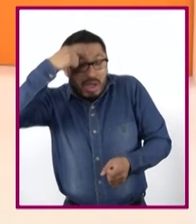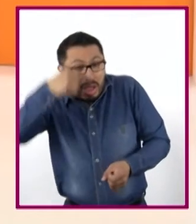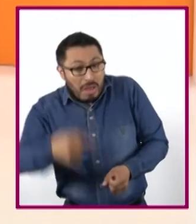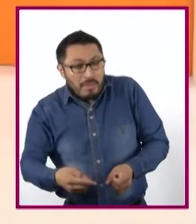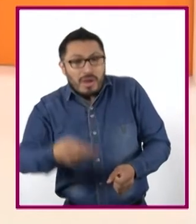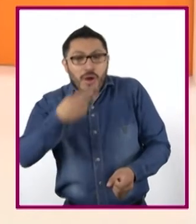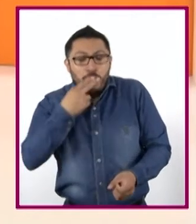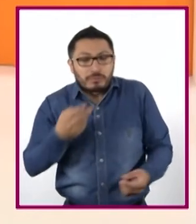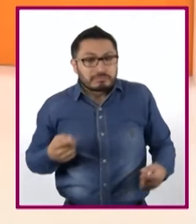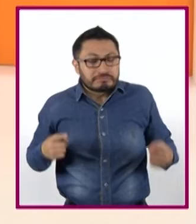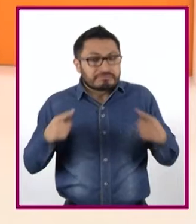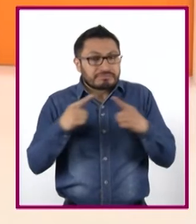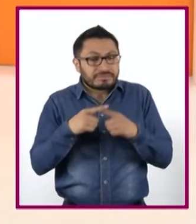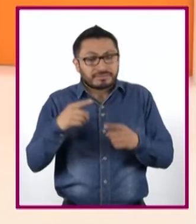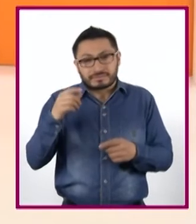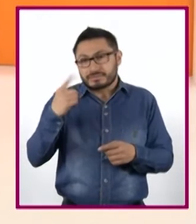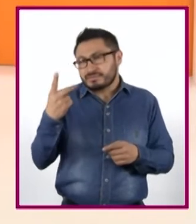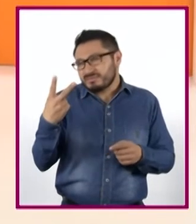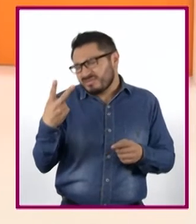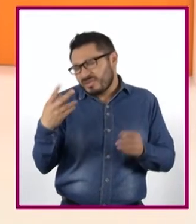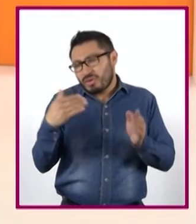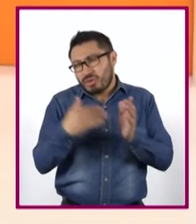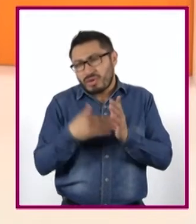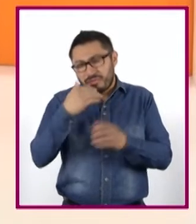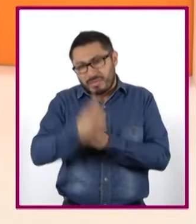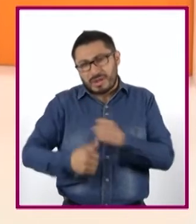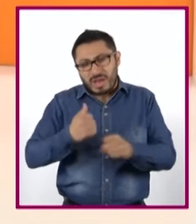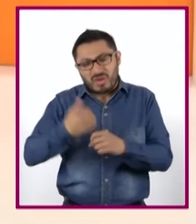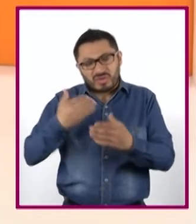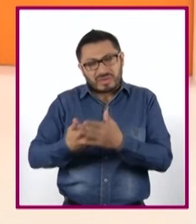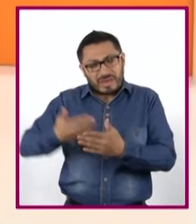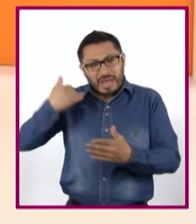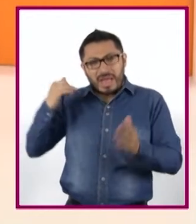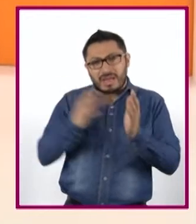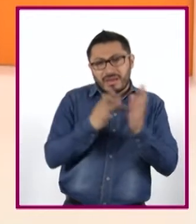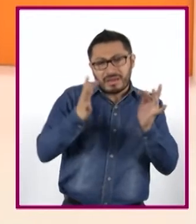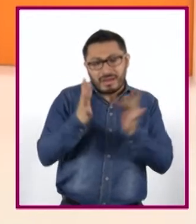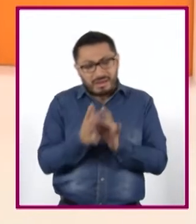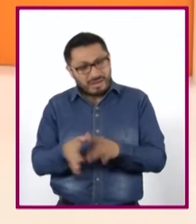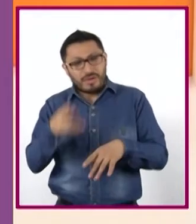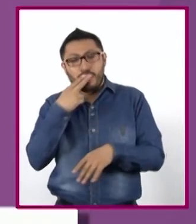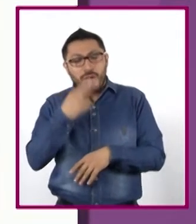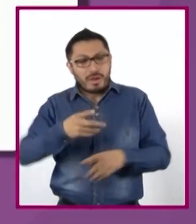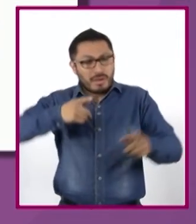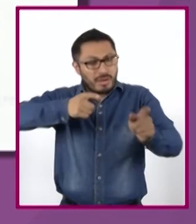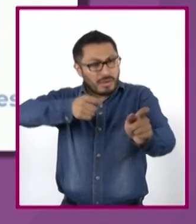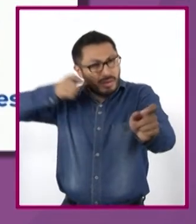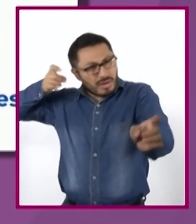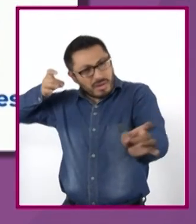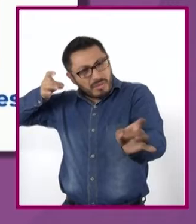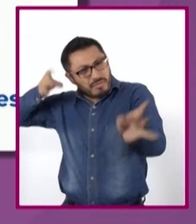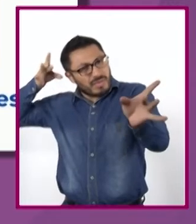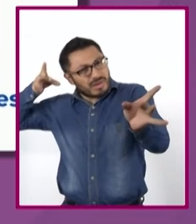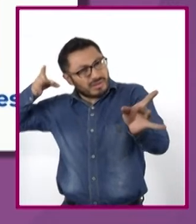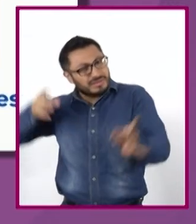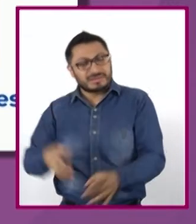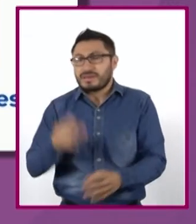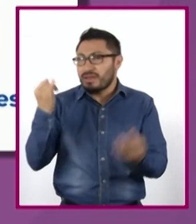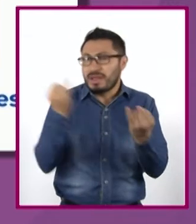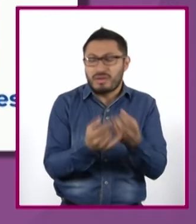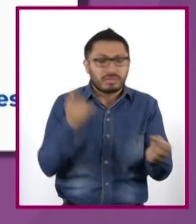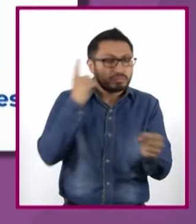año 2000, antes de nuestra era, utilizaban ya el arco y la flecha. También se han encontrado